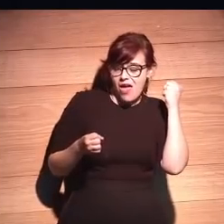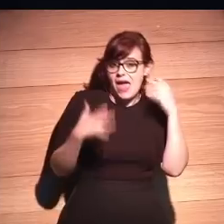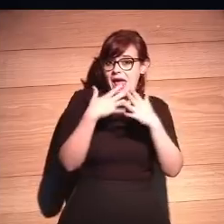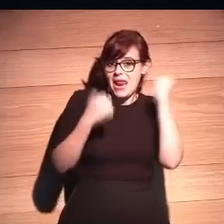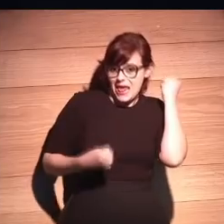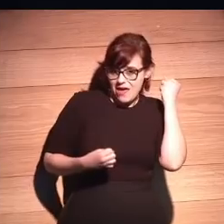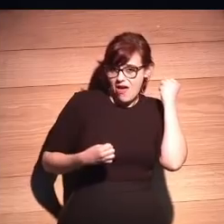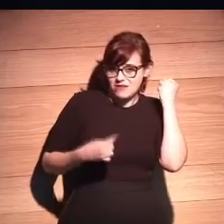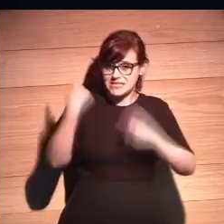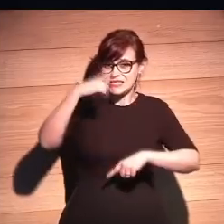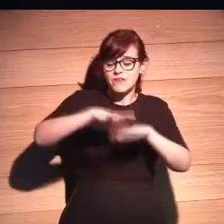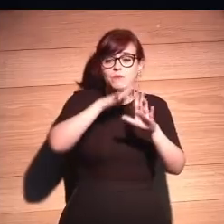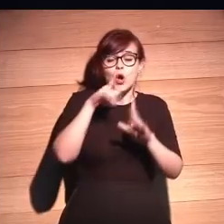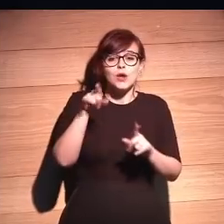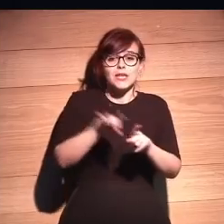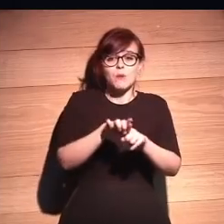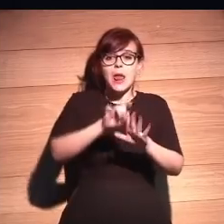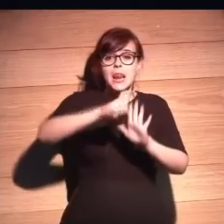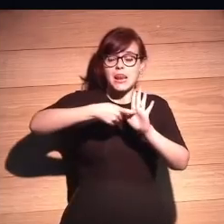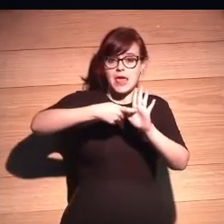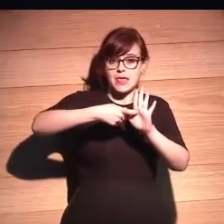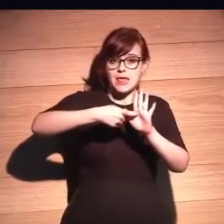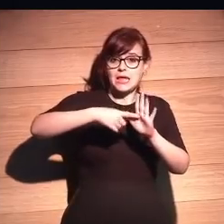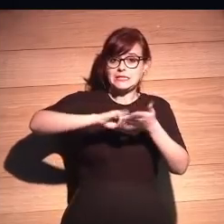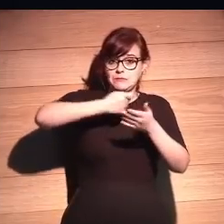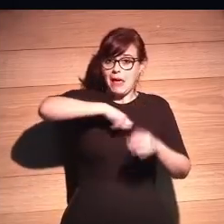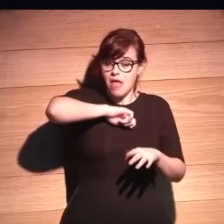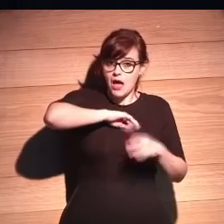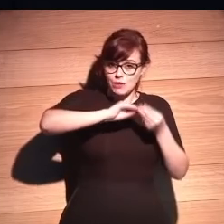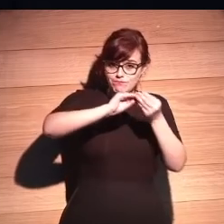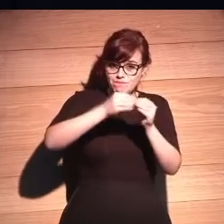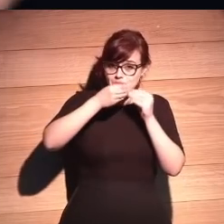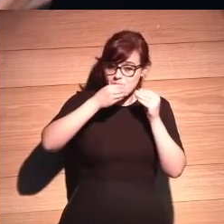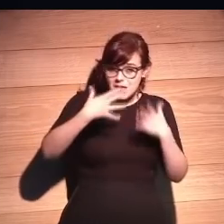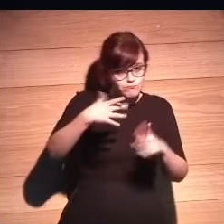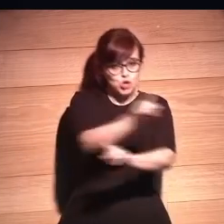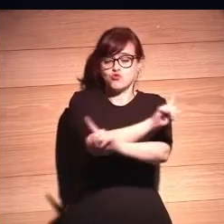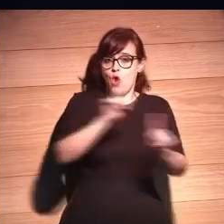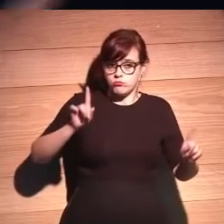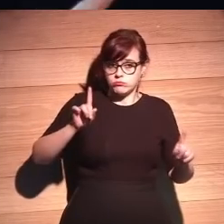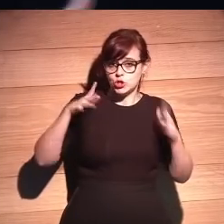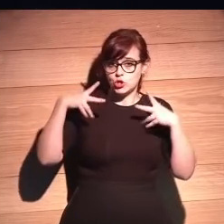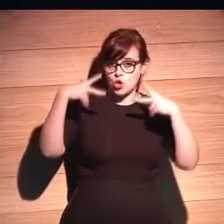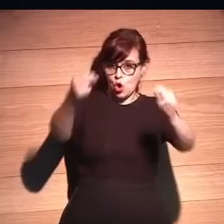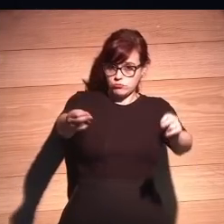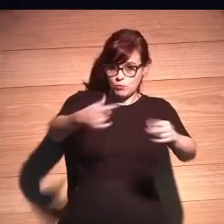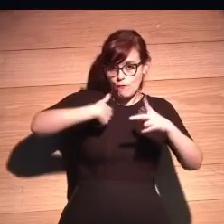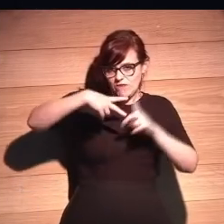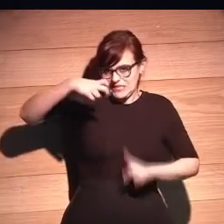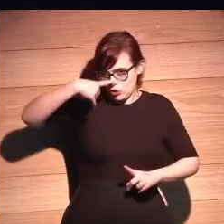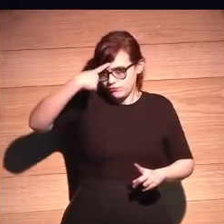¿La energía está resuelta en la legislación de energía en España? No. No, no lo está. Soy físico, no lo está.